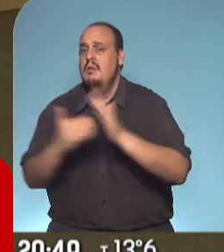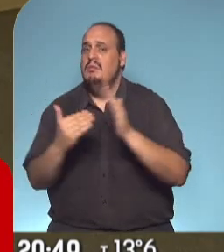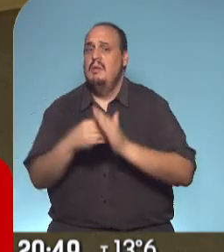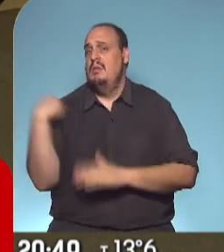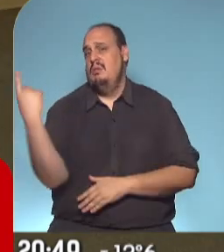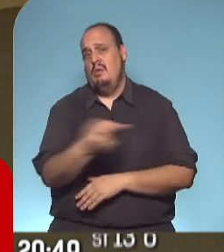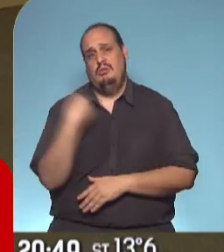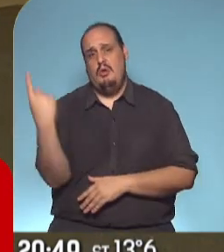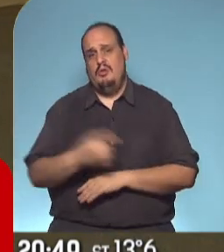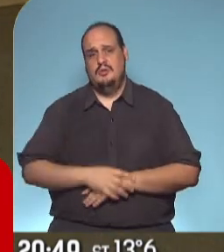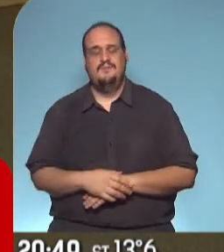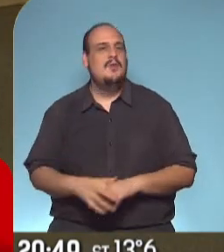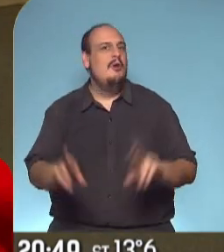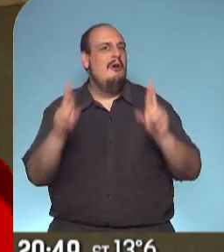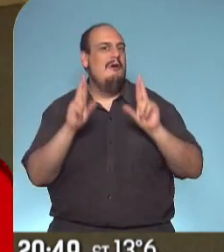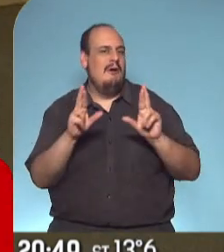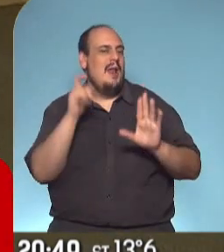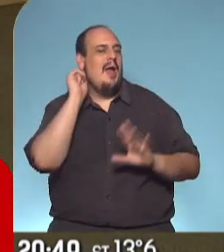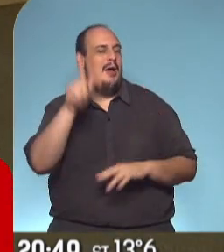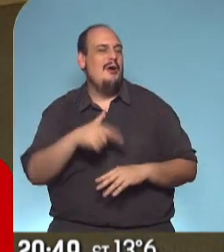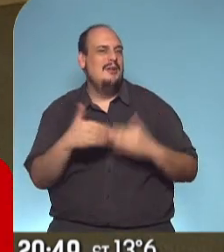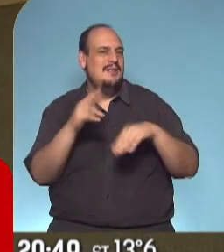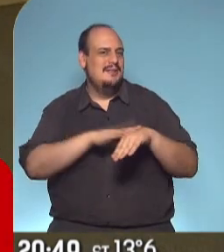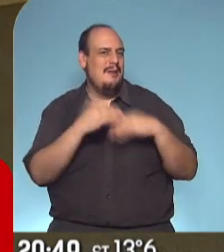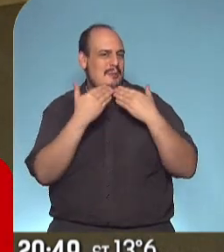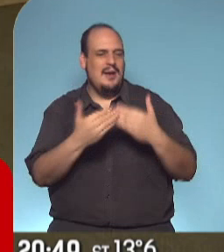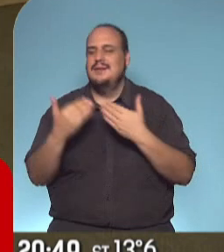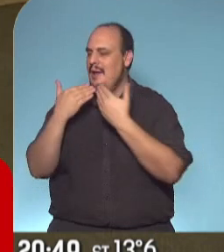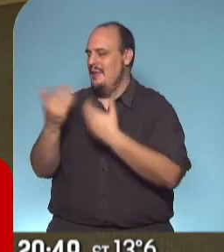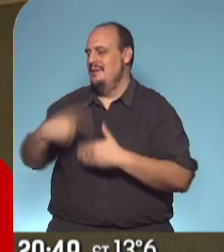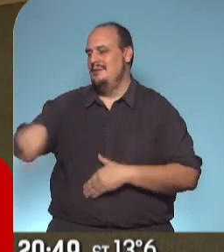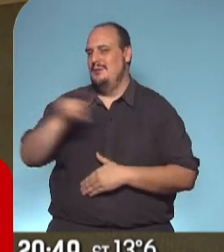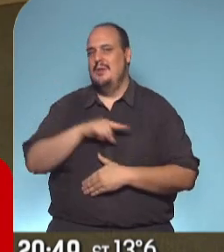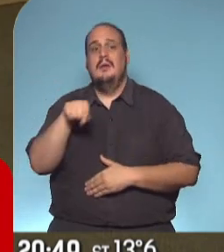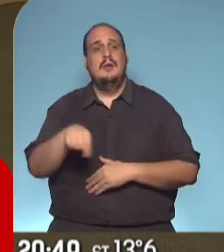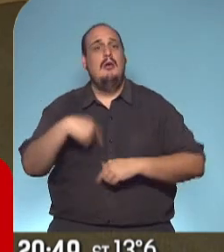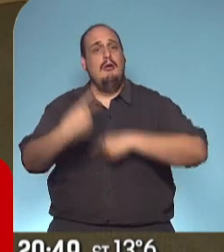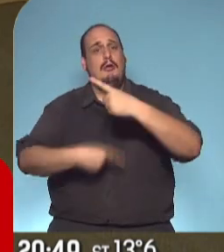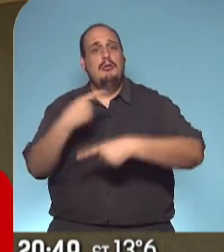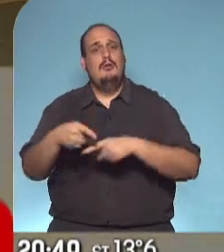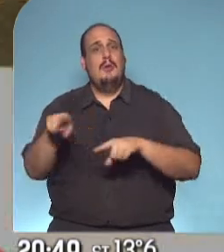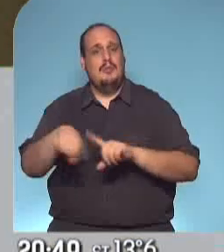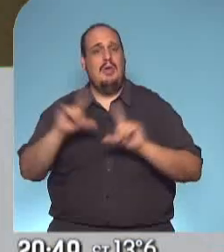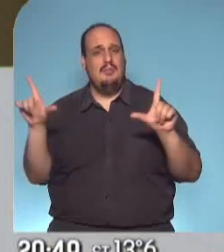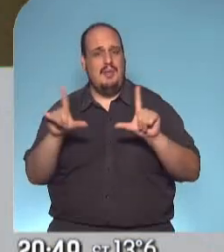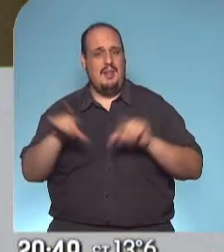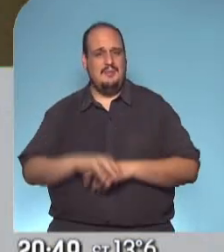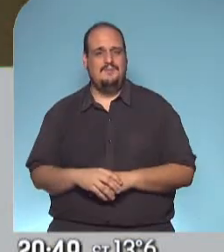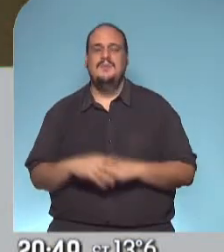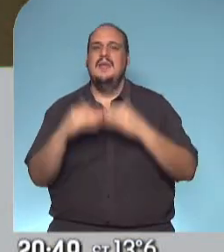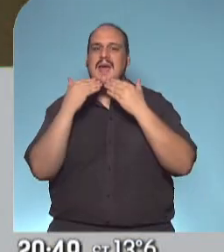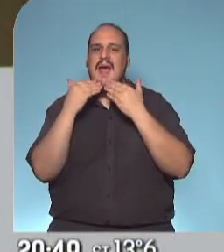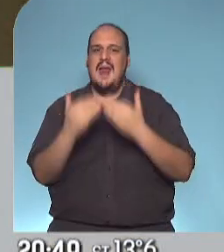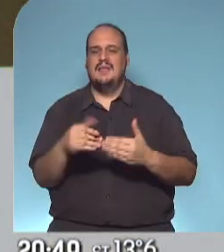nosotros. Ojalá así sea. Muchísimas gracias por su tiempo, Rodríguez Larreta. Continuamos con ustedes desde el piso. Muy bien, muchas gracias.